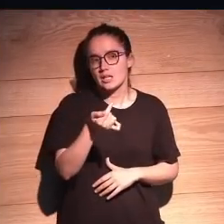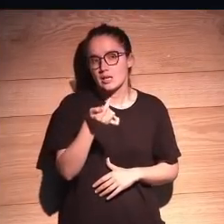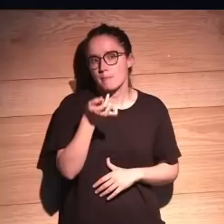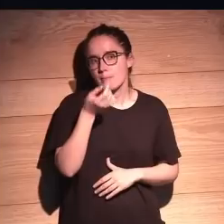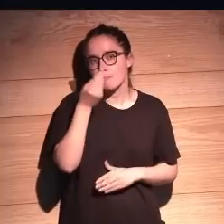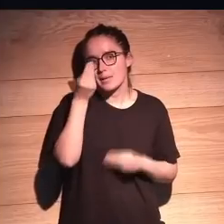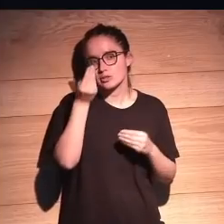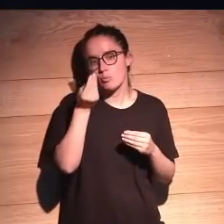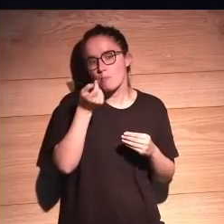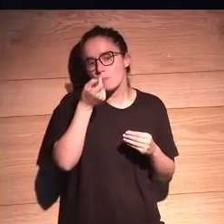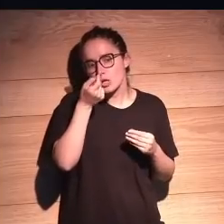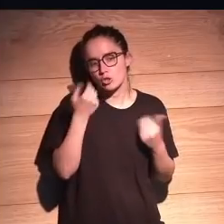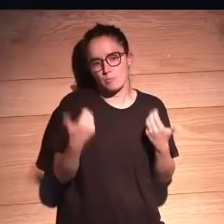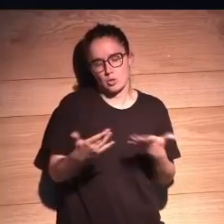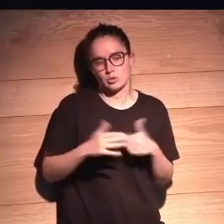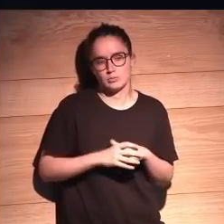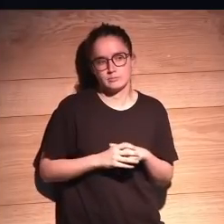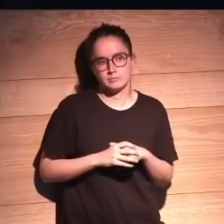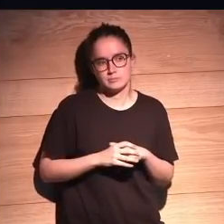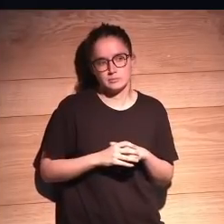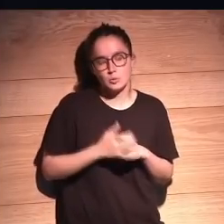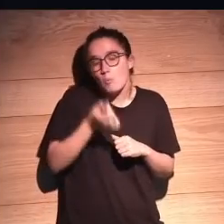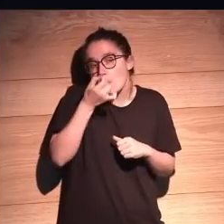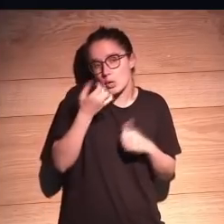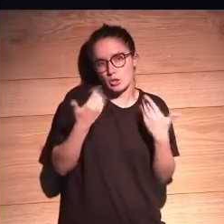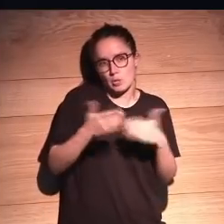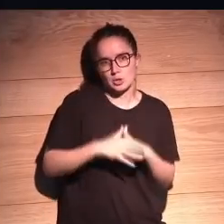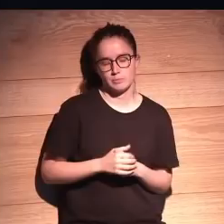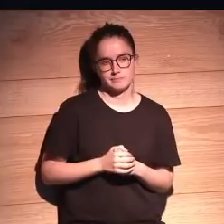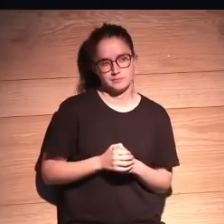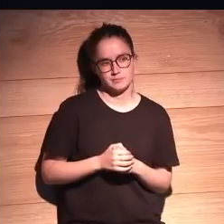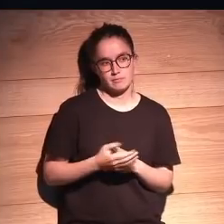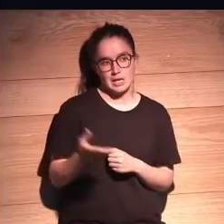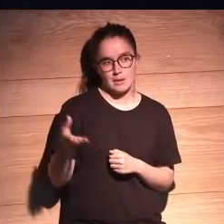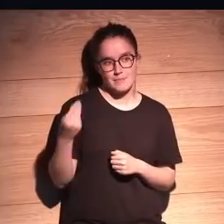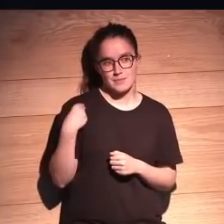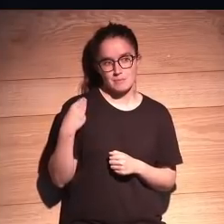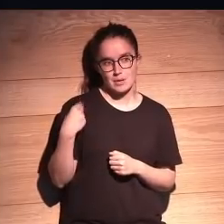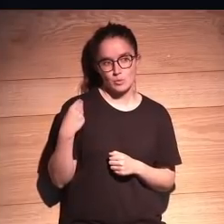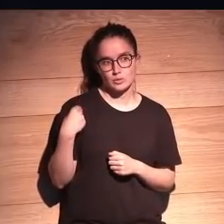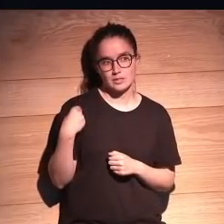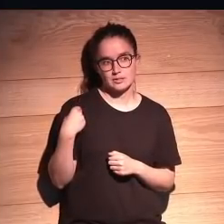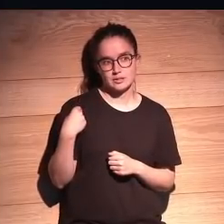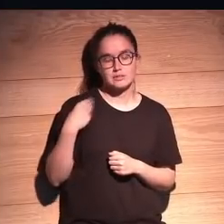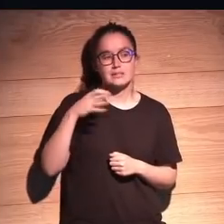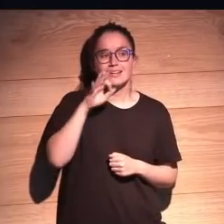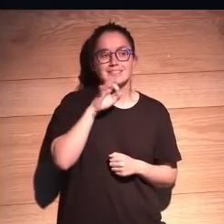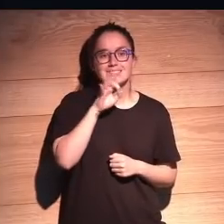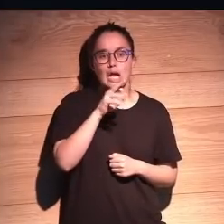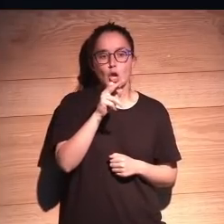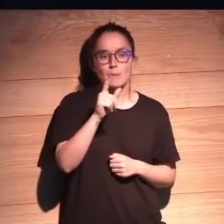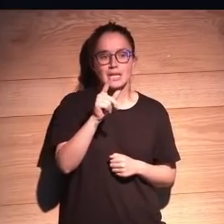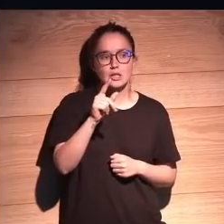puntito pronto nada más eso puntito pronto me preguntas dentro del siglo XXI